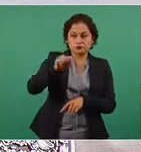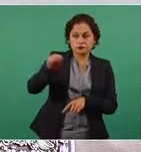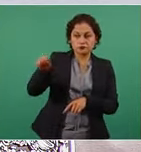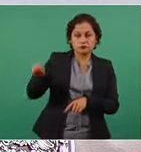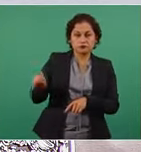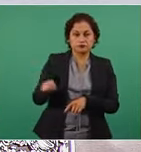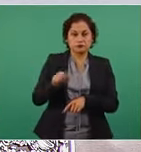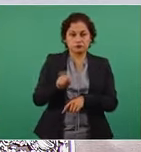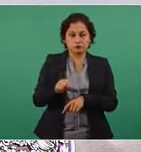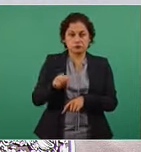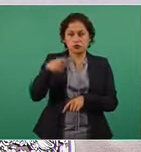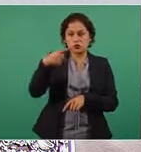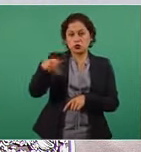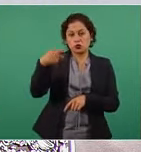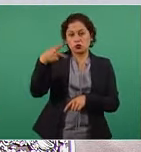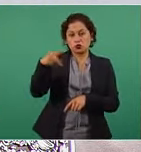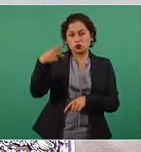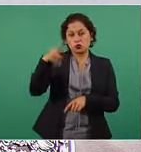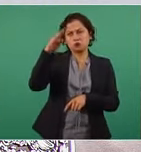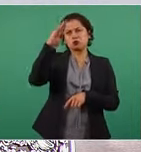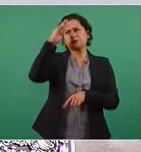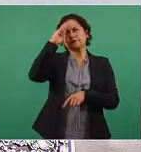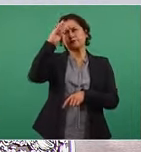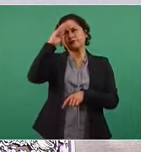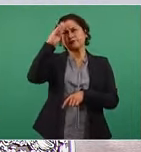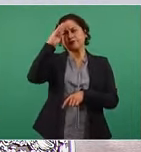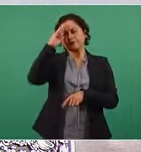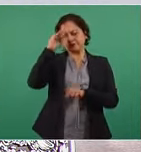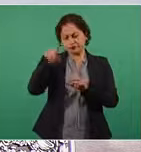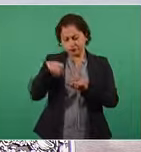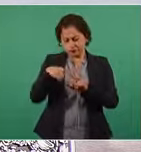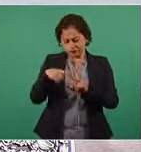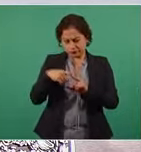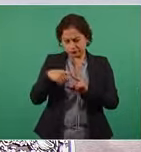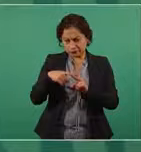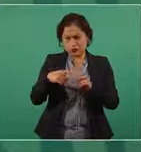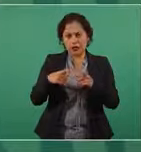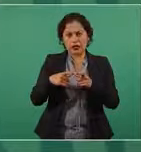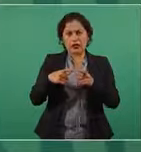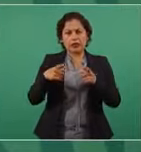cambiando sus proyecciones de crecimiento, pero hacia arriba.